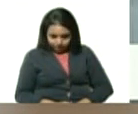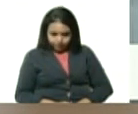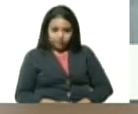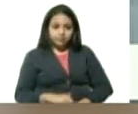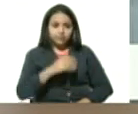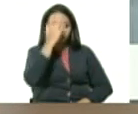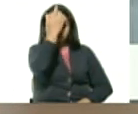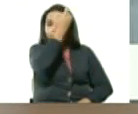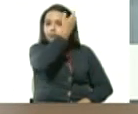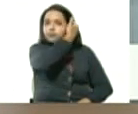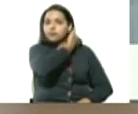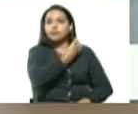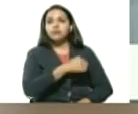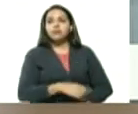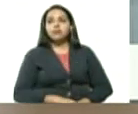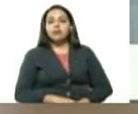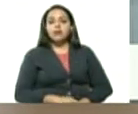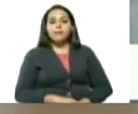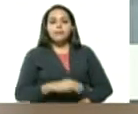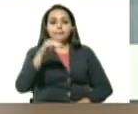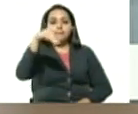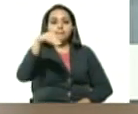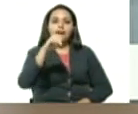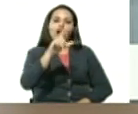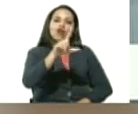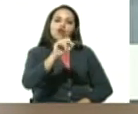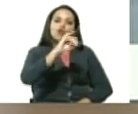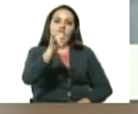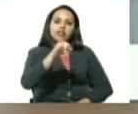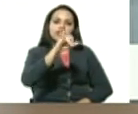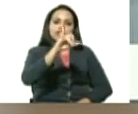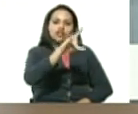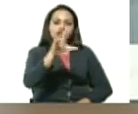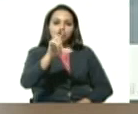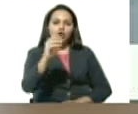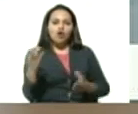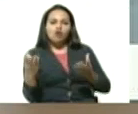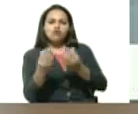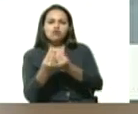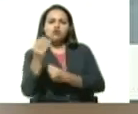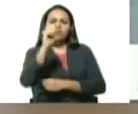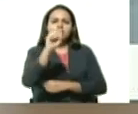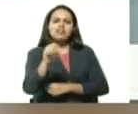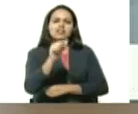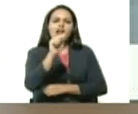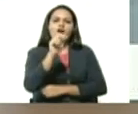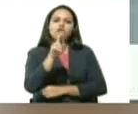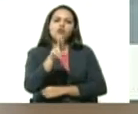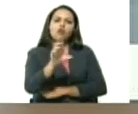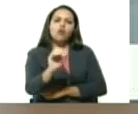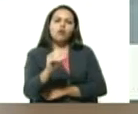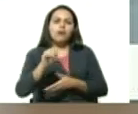sabroso, malojillo con saúco, miel de abeja, limón,